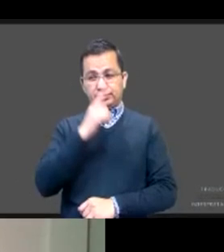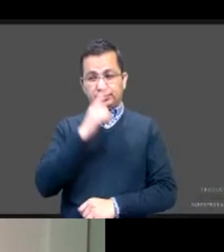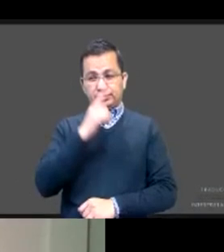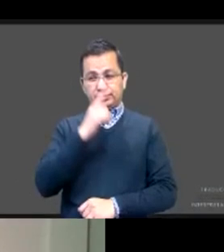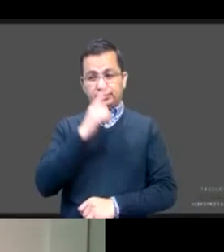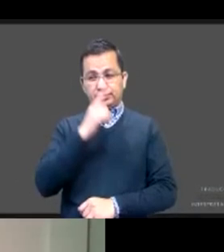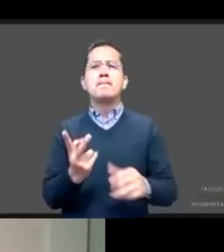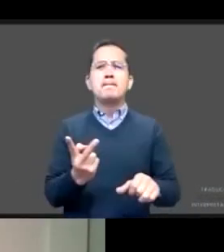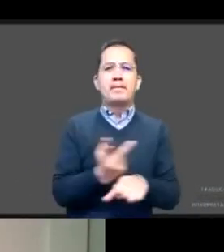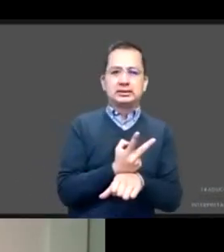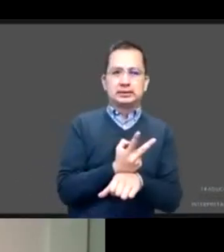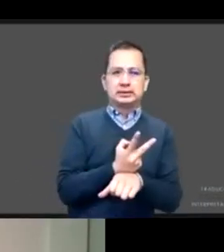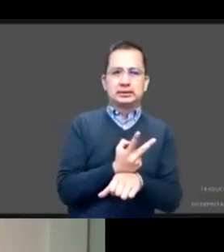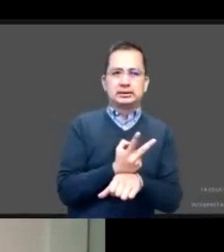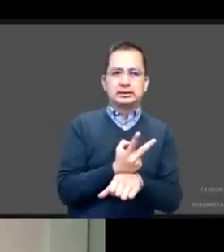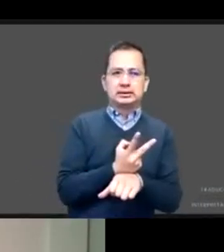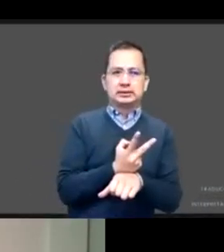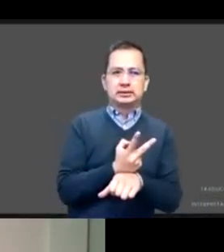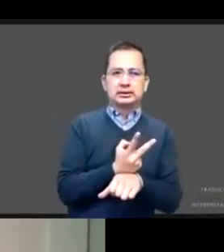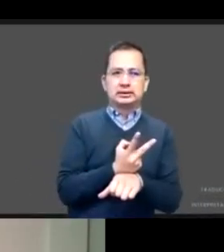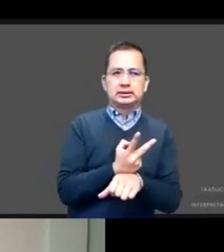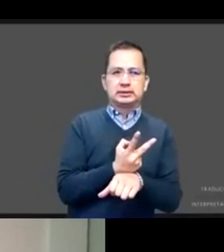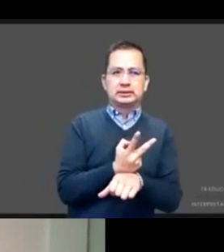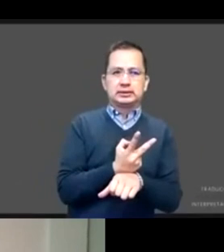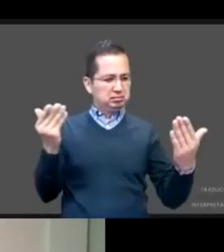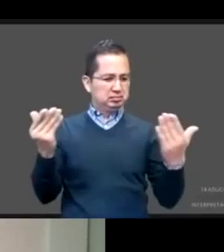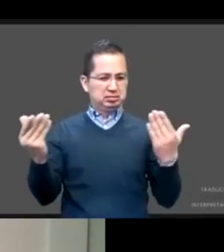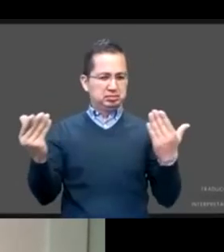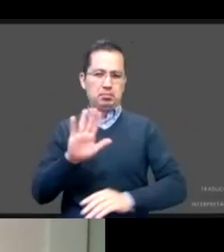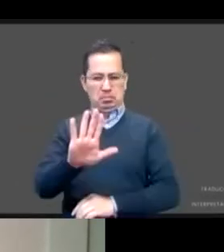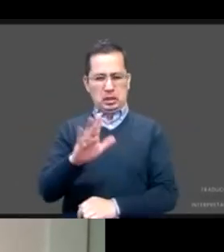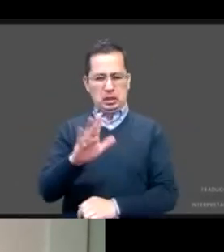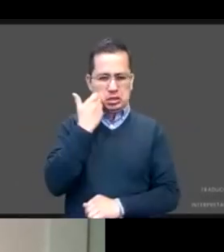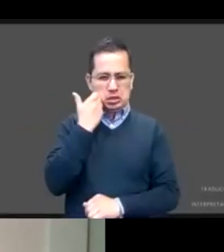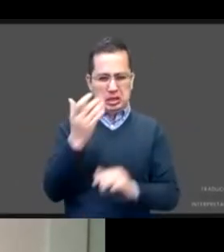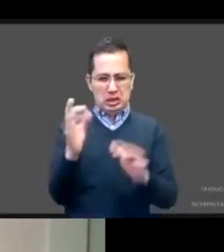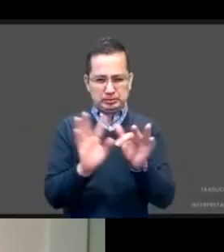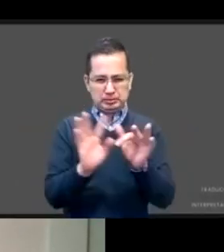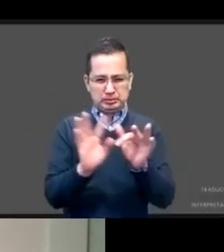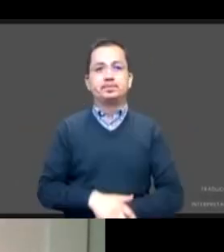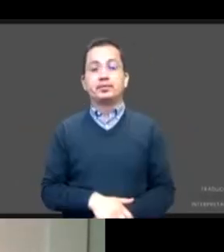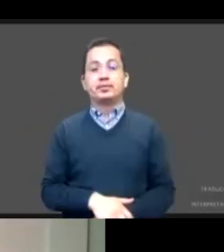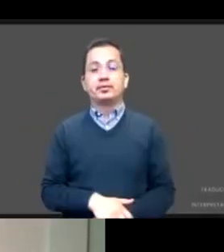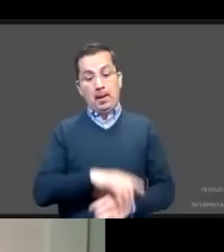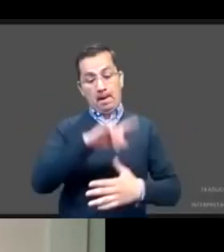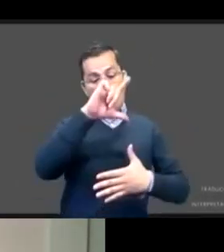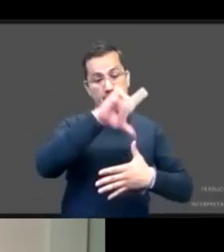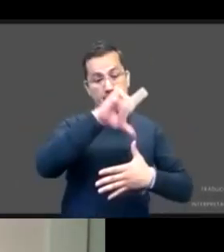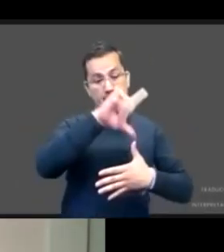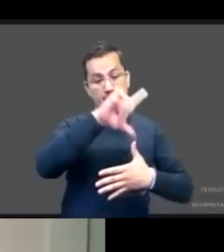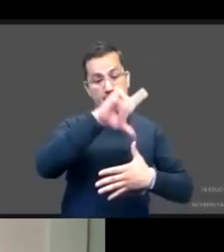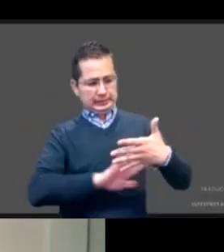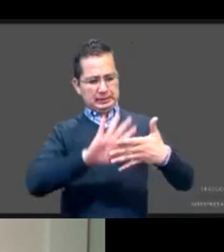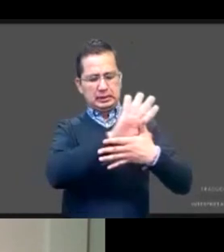México. Yo lo que quiero señalar es que América Latina es una región que se caracteriza por sus altos